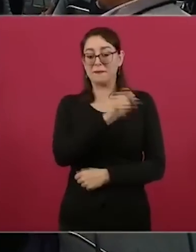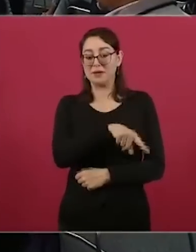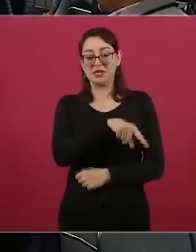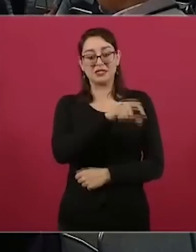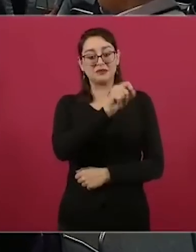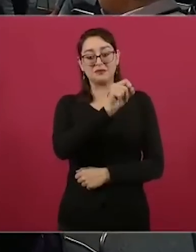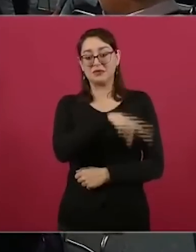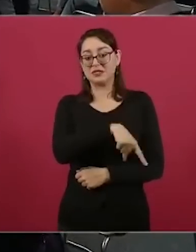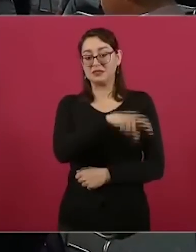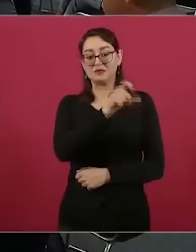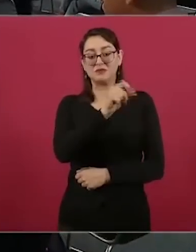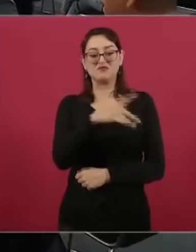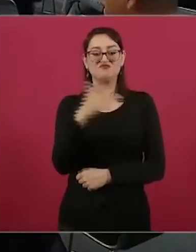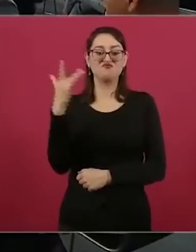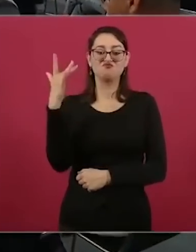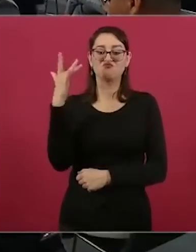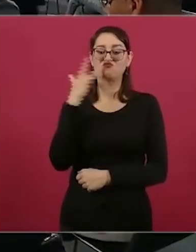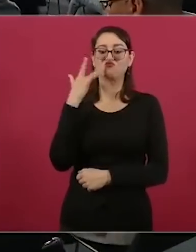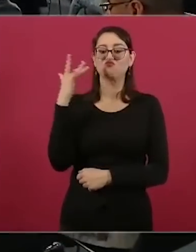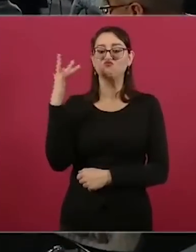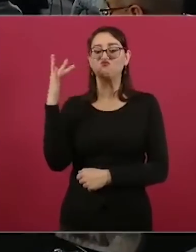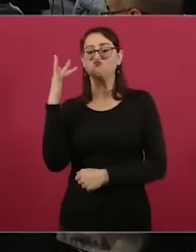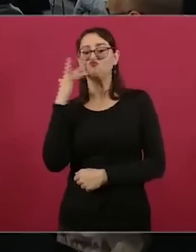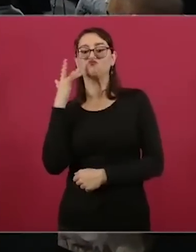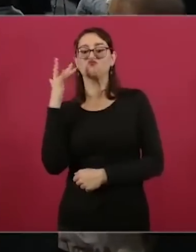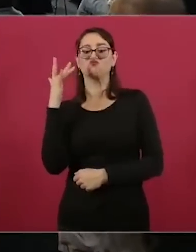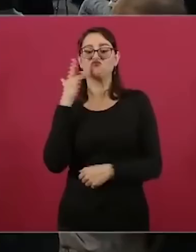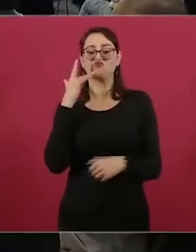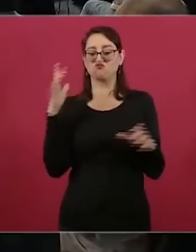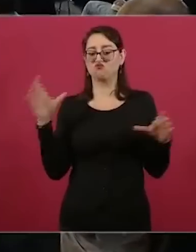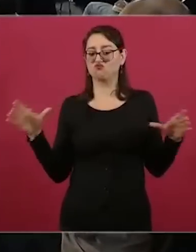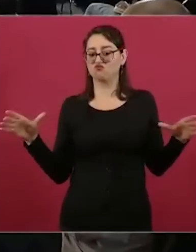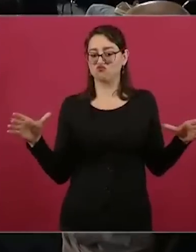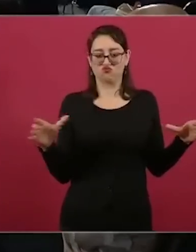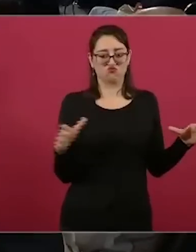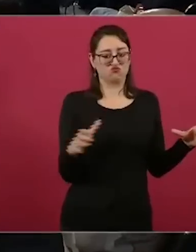elitista, muchos años,